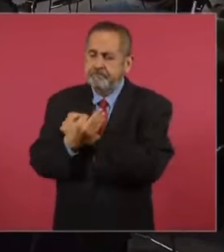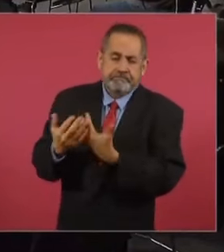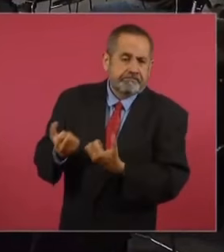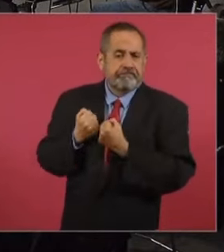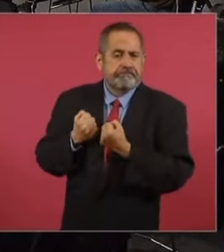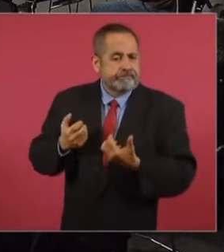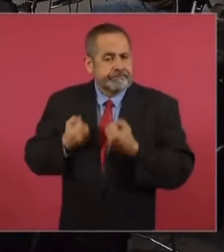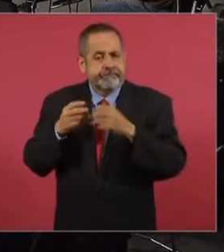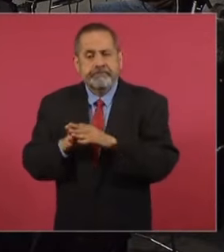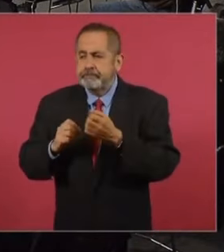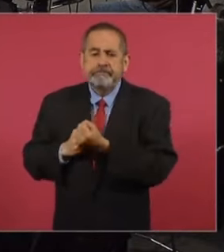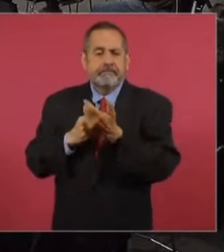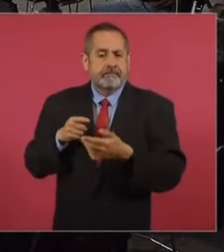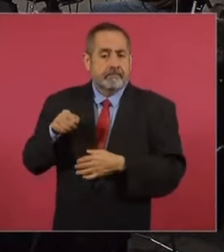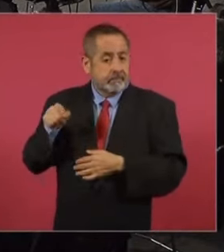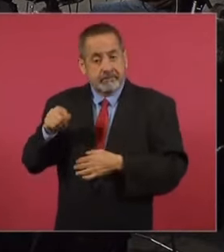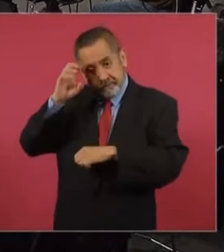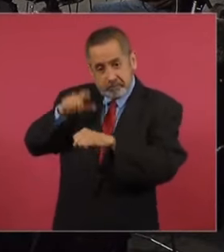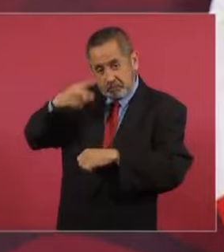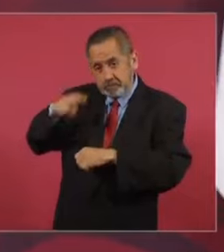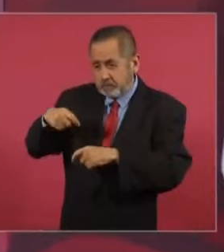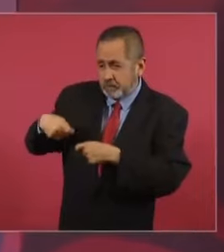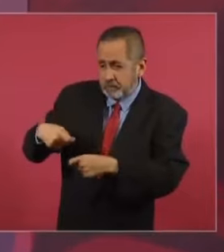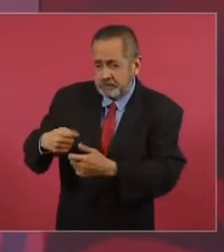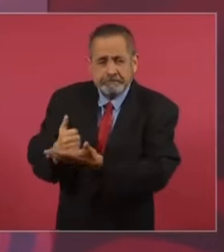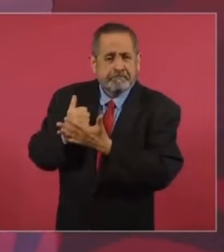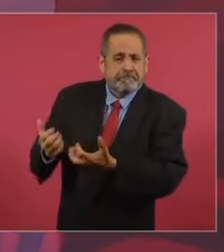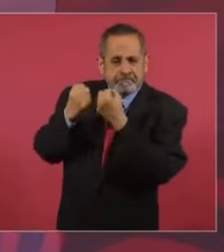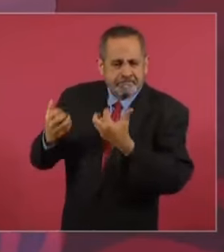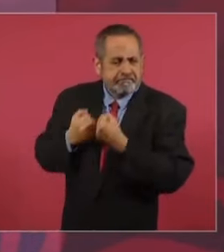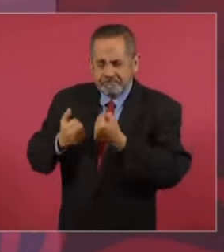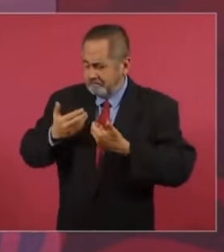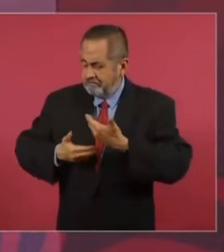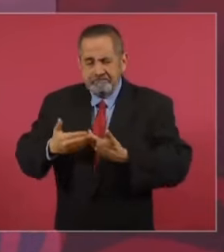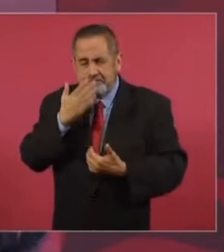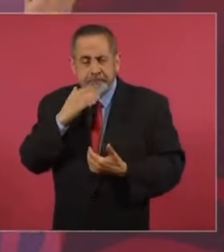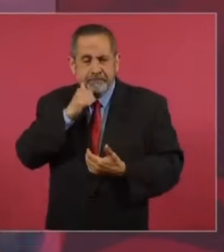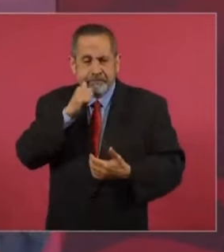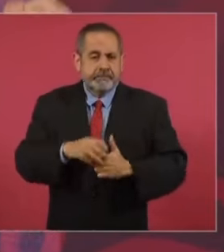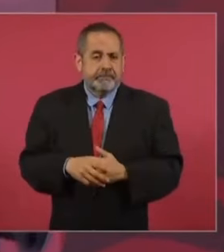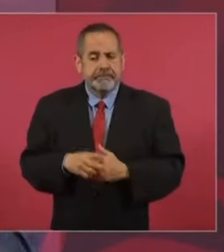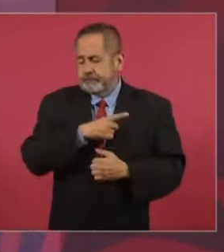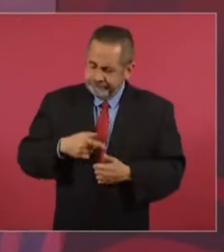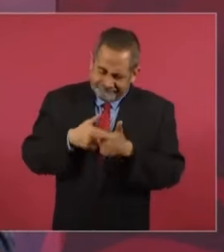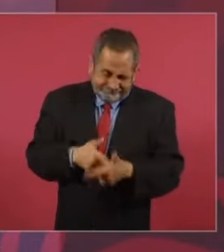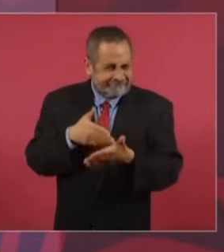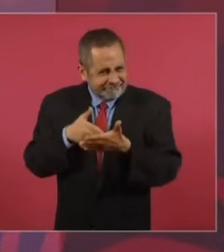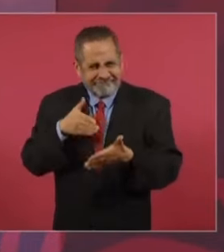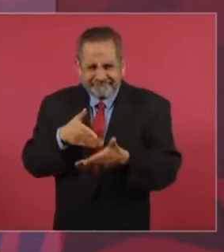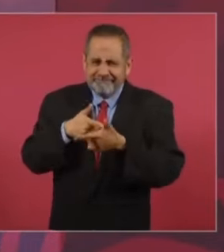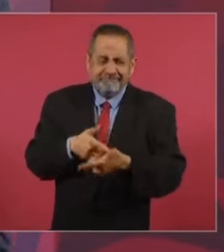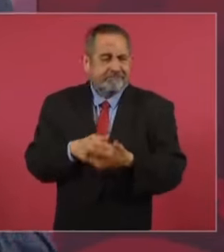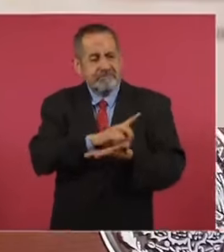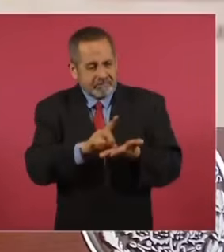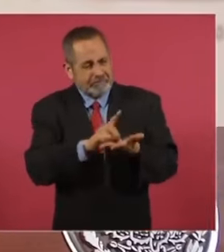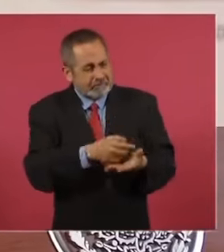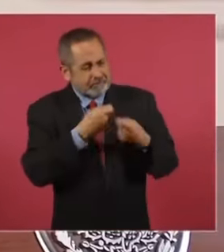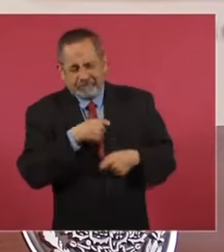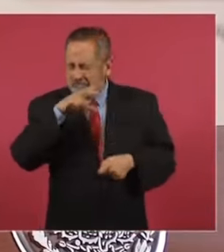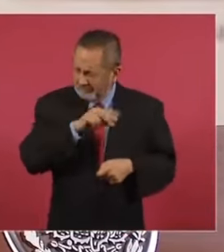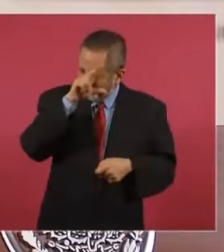Nuestras culturas nos han salvado siempre. Entonces, hay que estar insistiendo. No hay consumo.